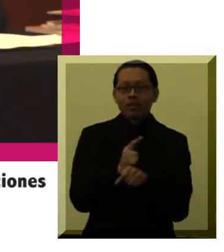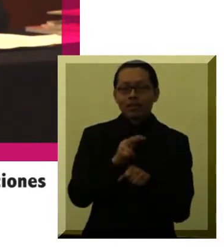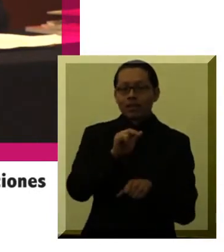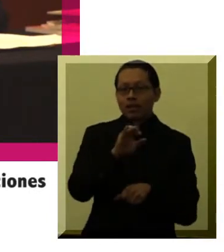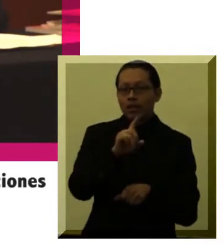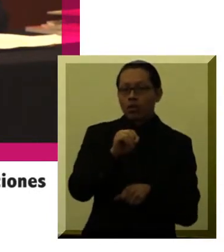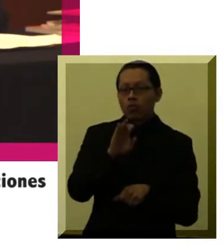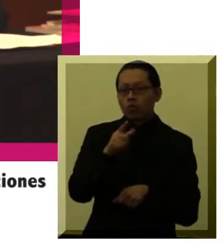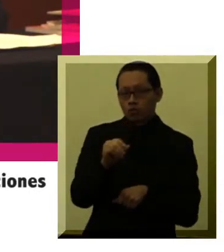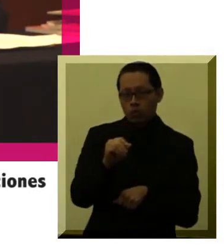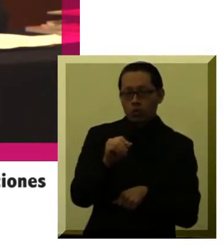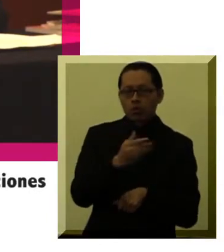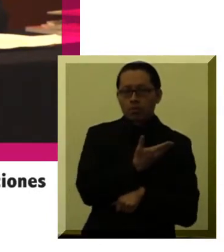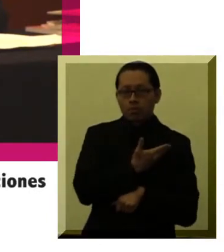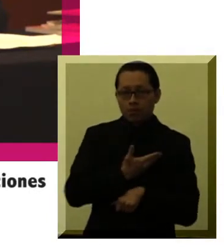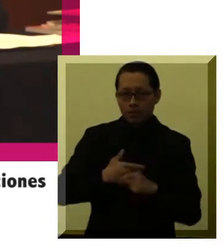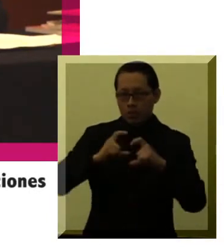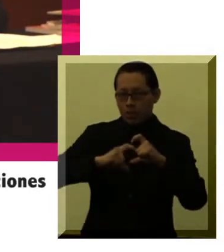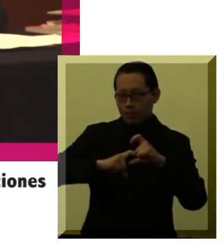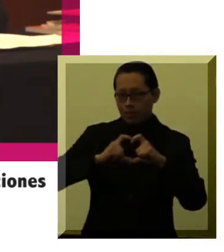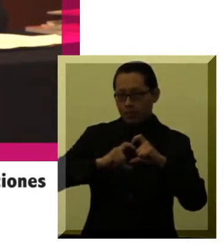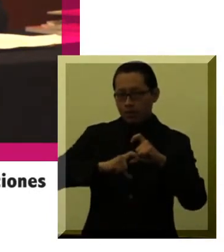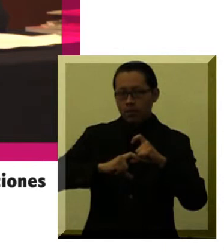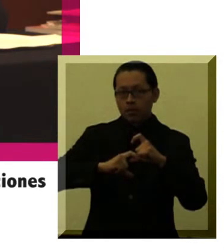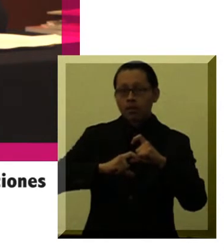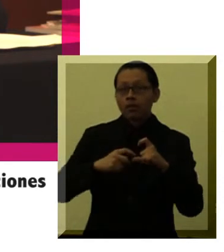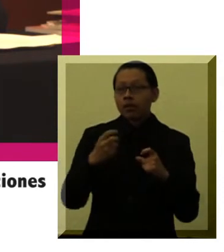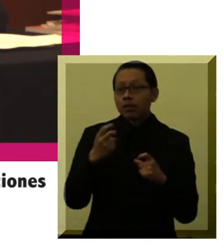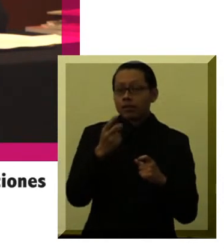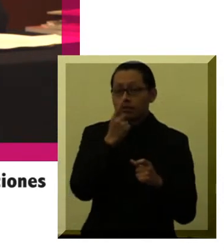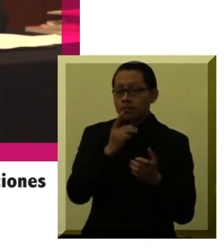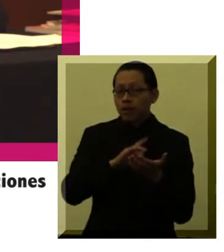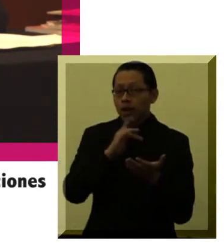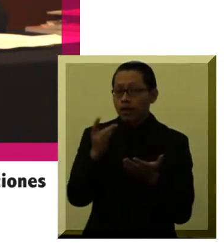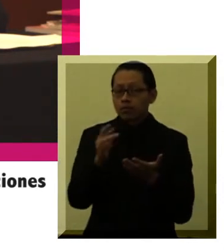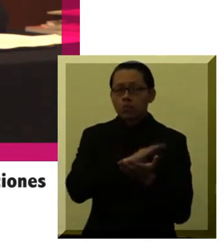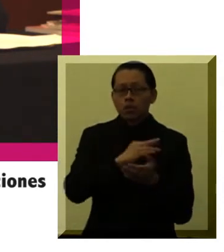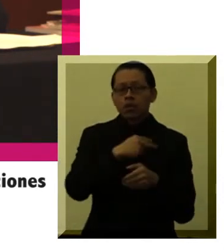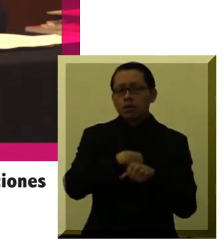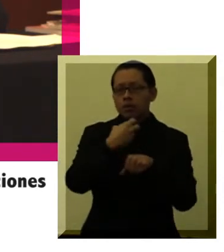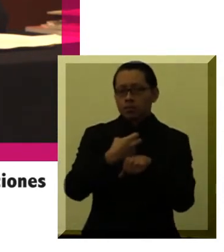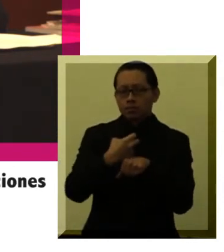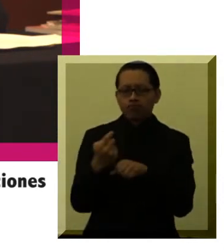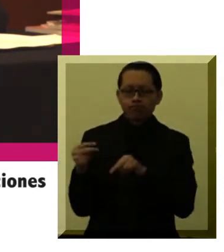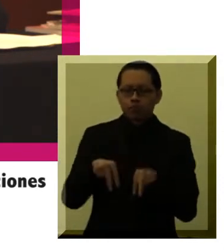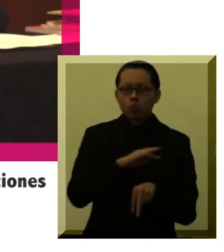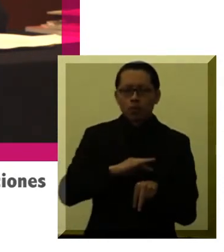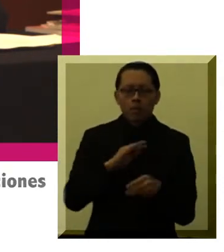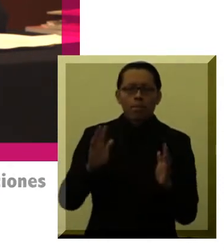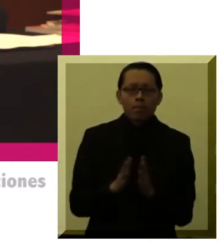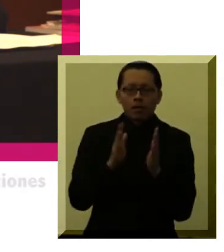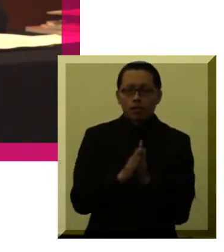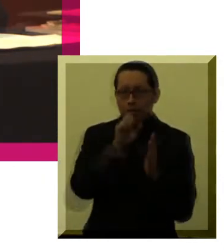presidente del Consejo Nacional para prevenir la discriminación, agradezco la invitación para participar en este seminario sobre los derechos de las